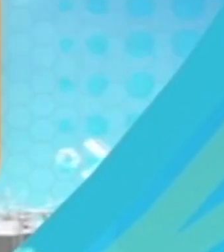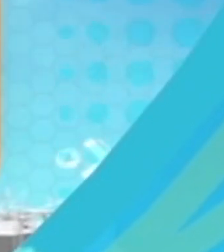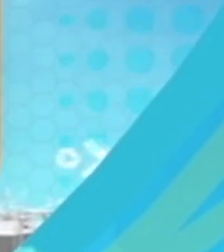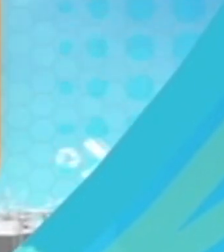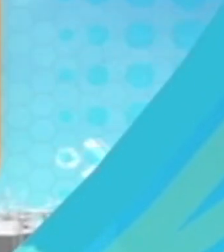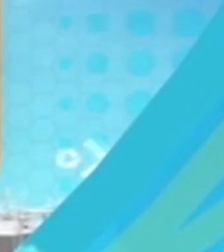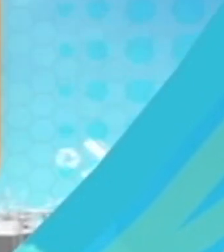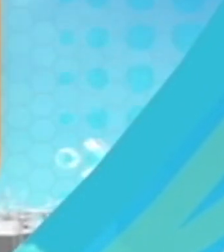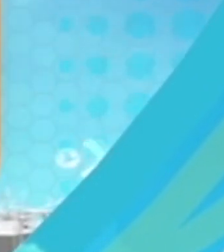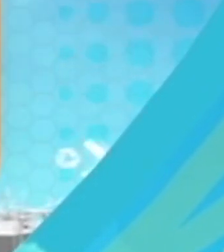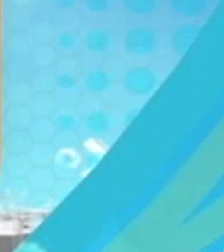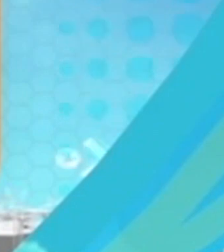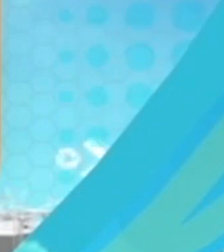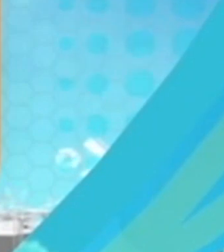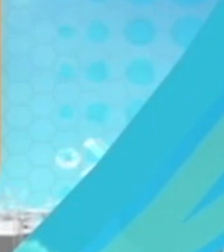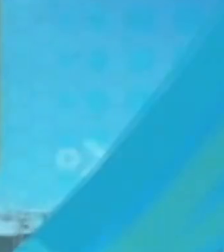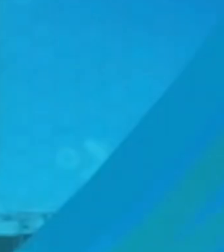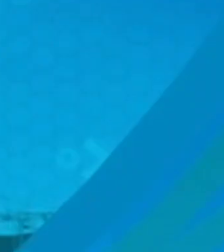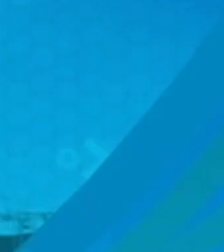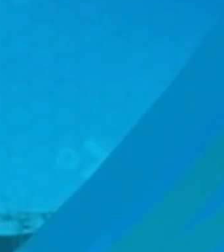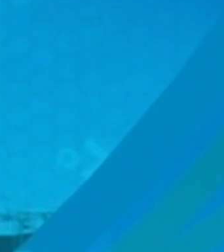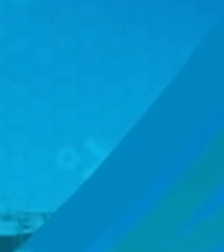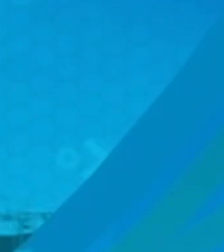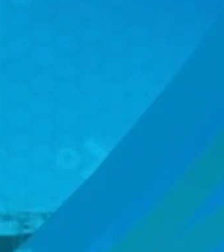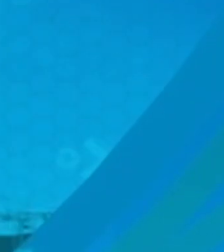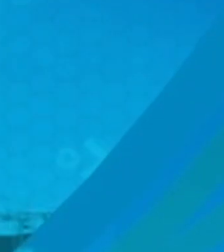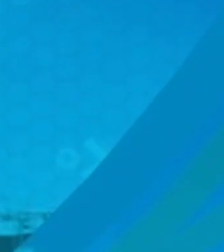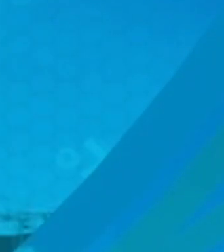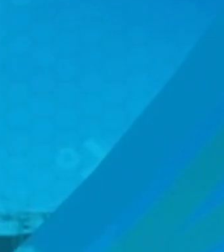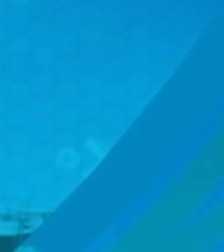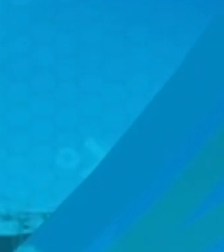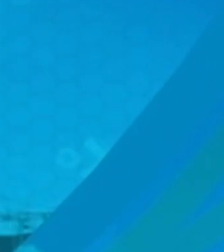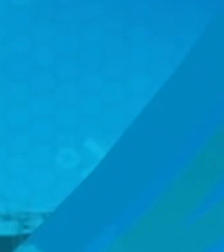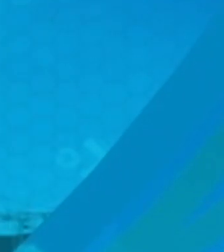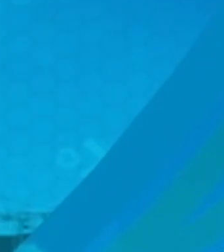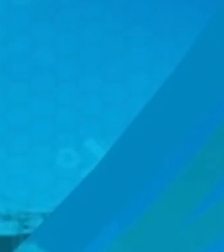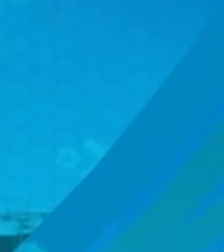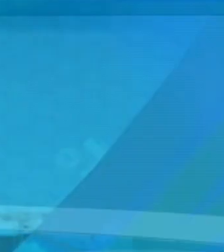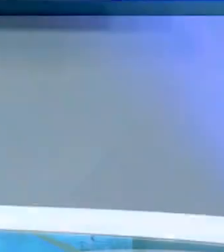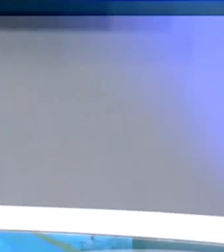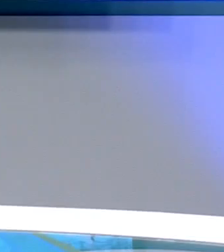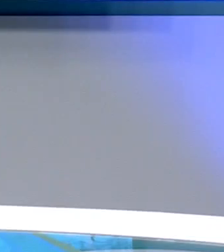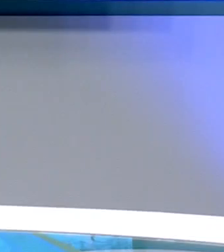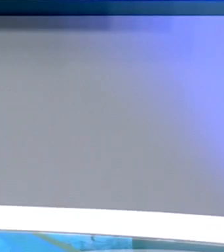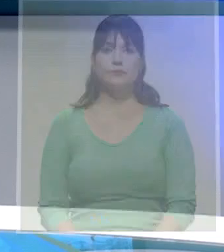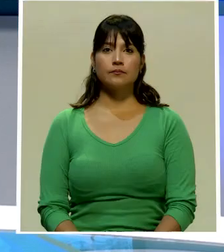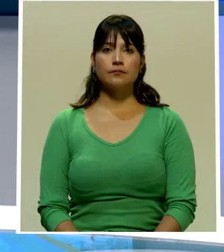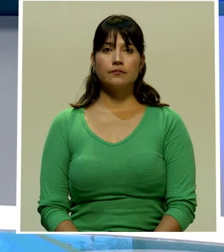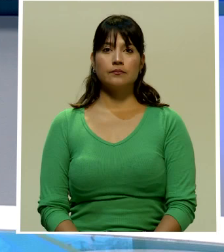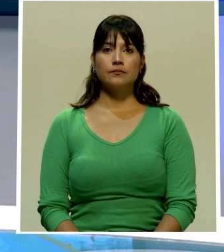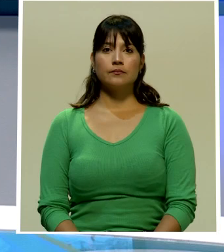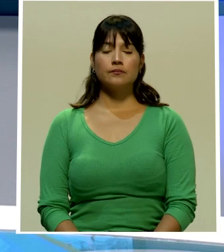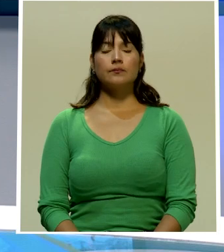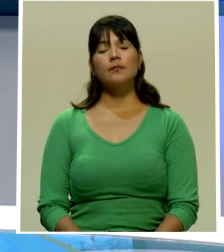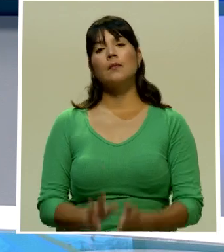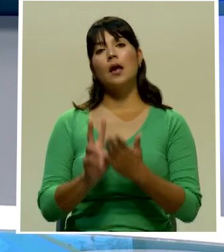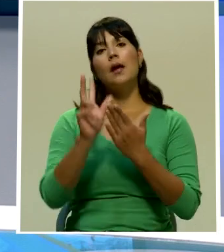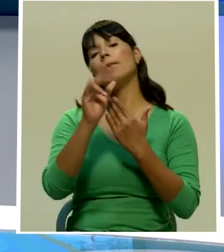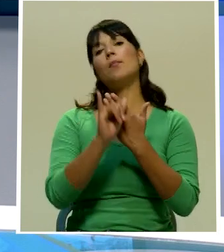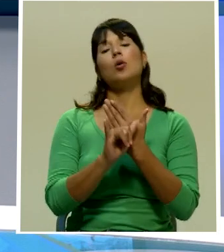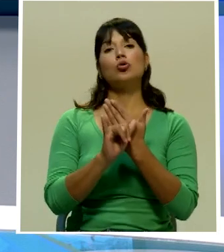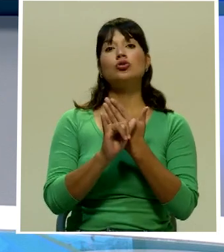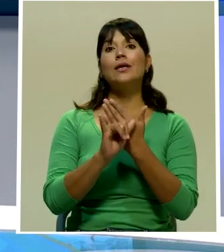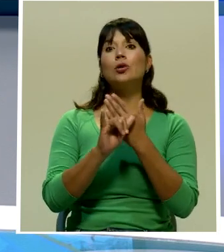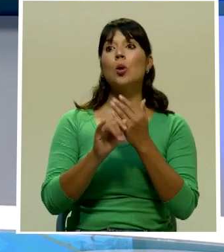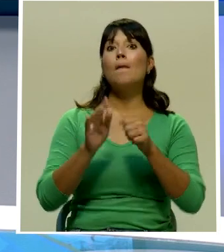Popular Pensiones te presentó la tasa básica pasiva el proyecto que